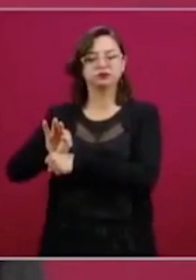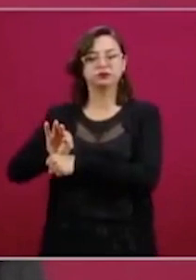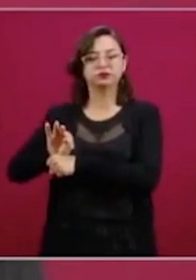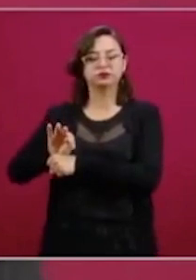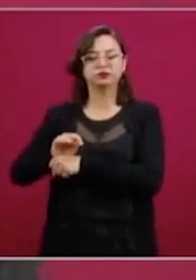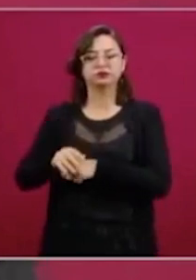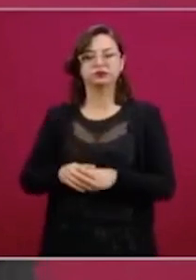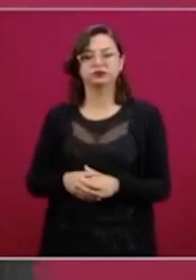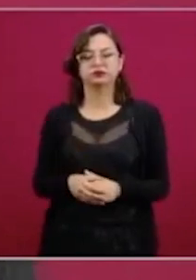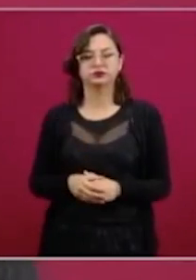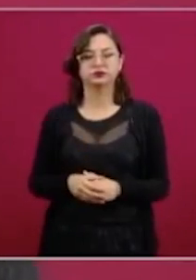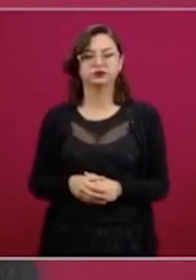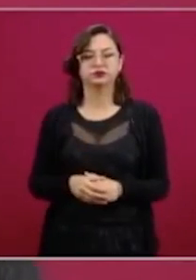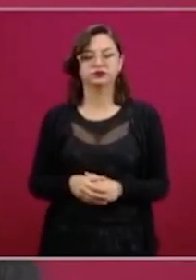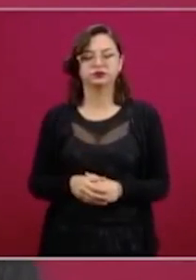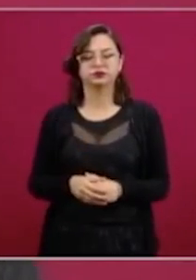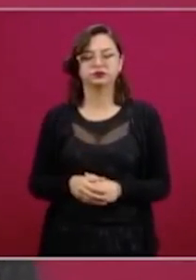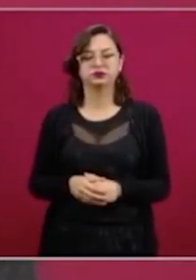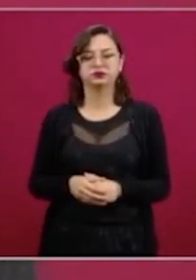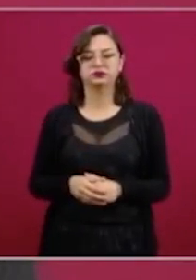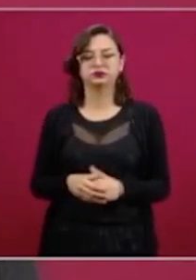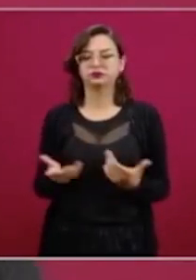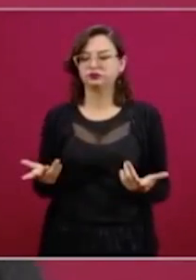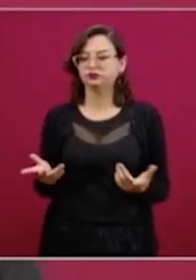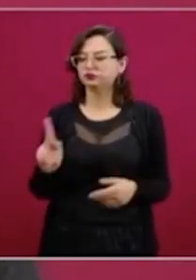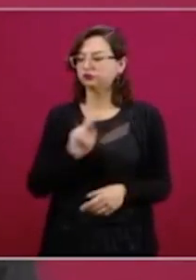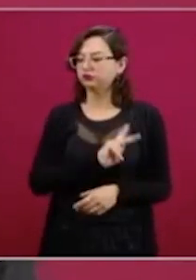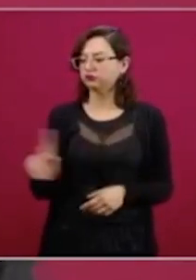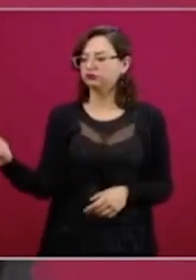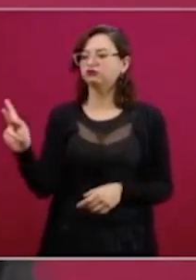tener protección